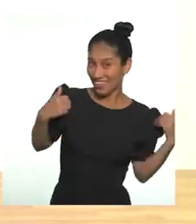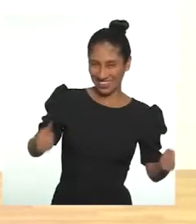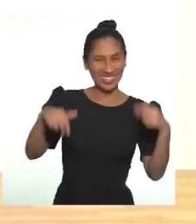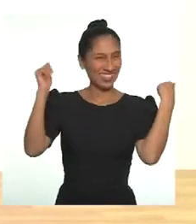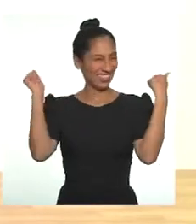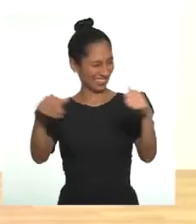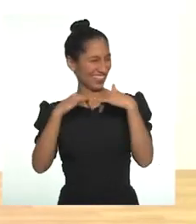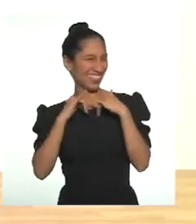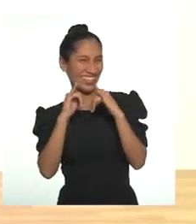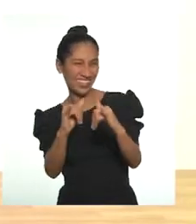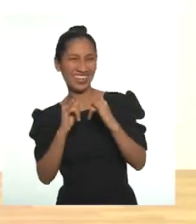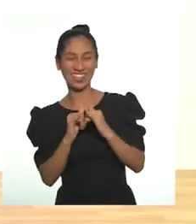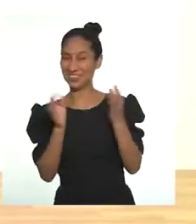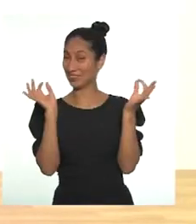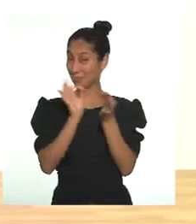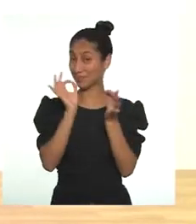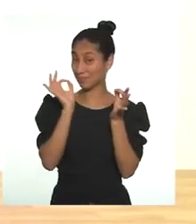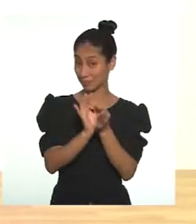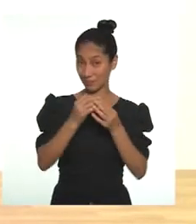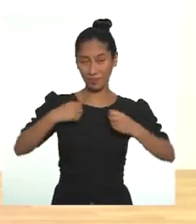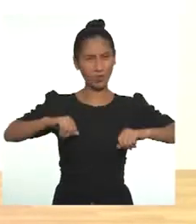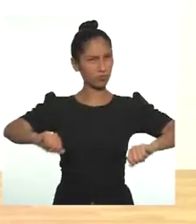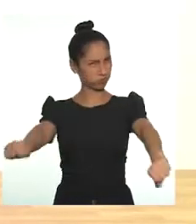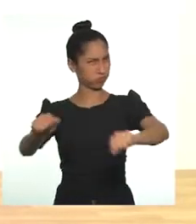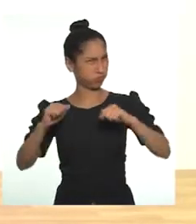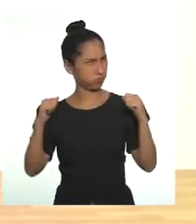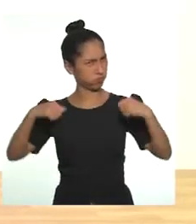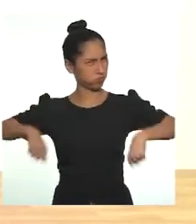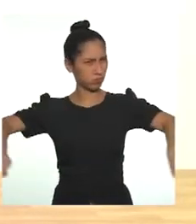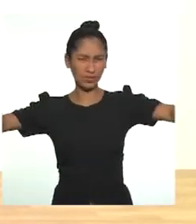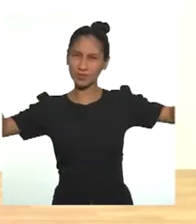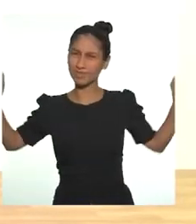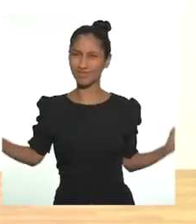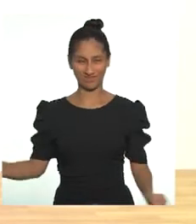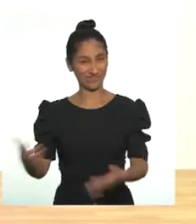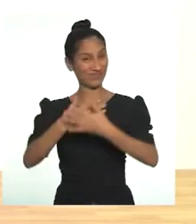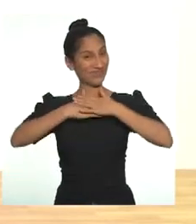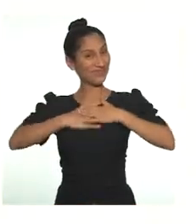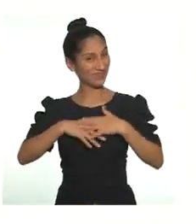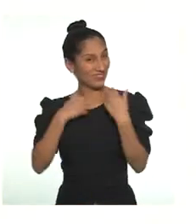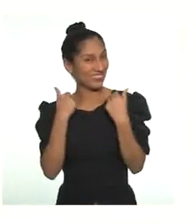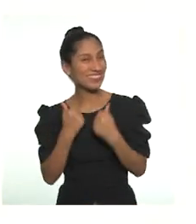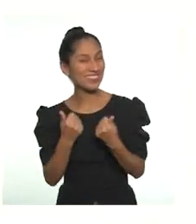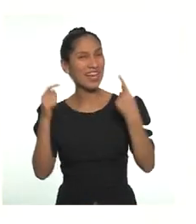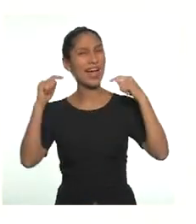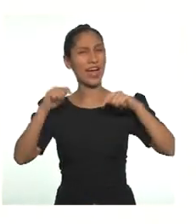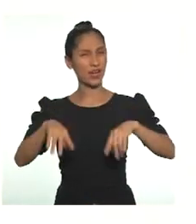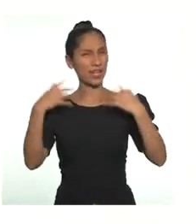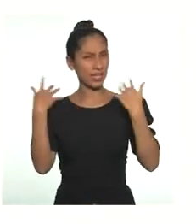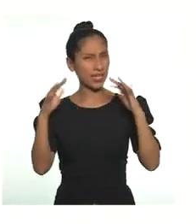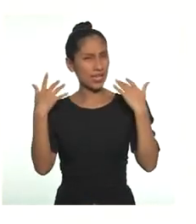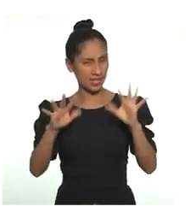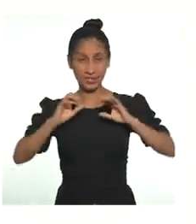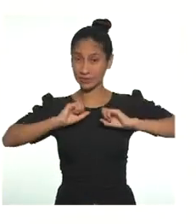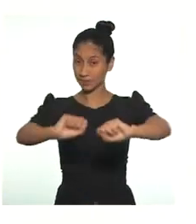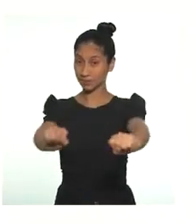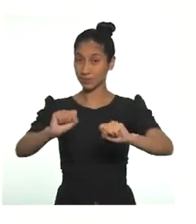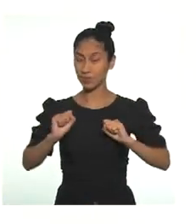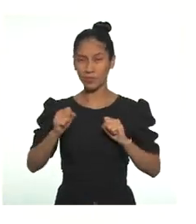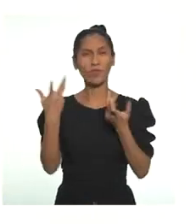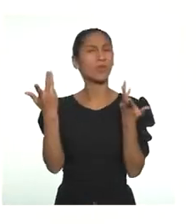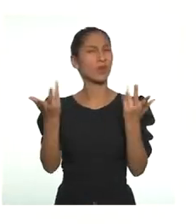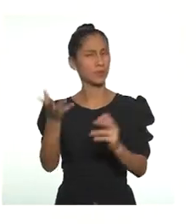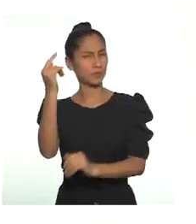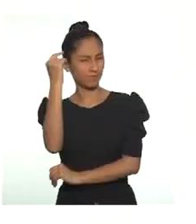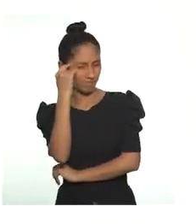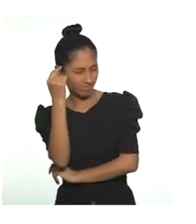Sí, yo también, exacto, liberar nuestros sentimientos y sacudirlos nos hace sentirnos mejor. Ahora que ya estamos activados, vamos